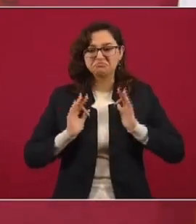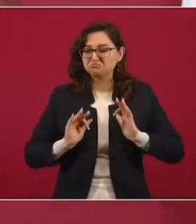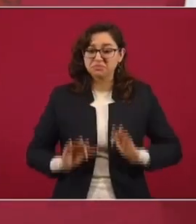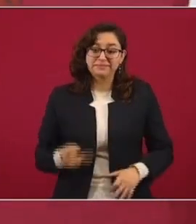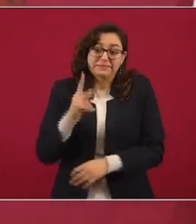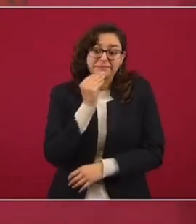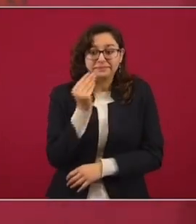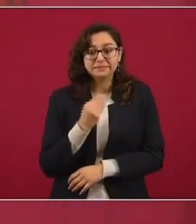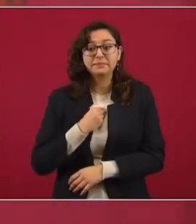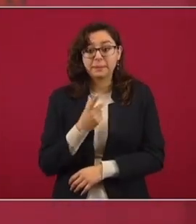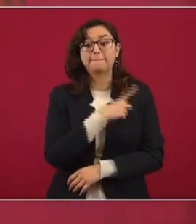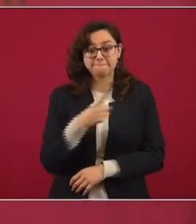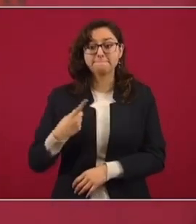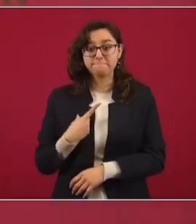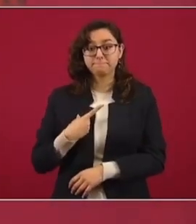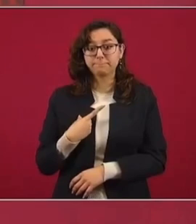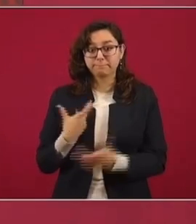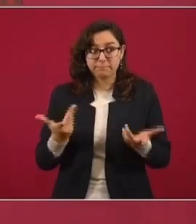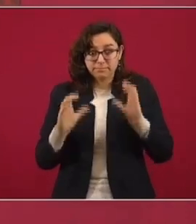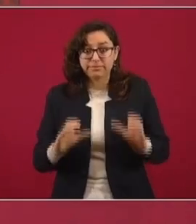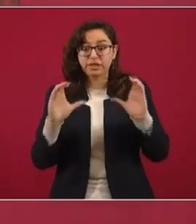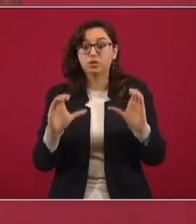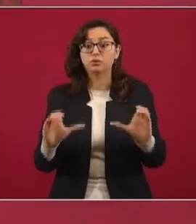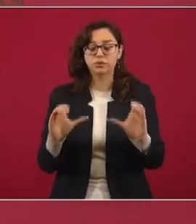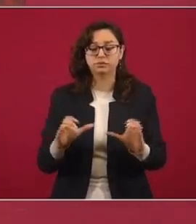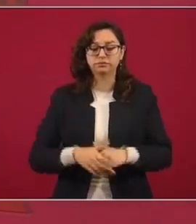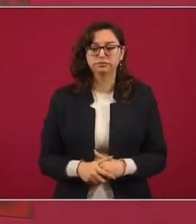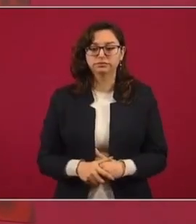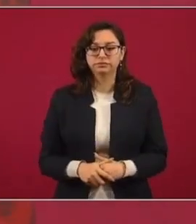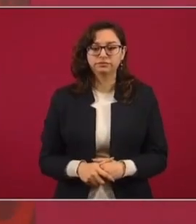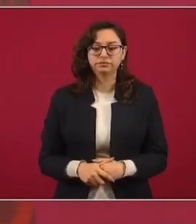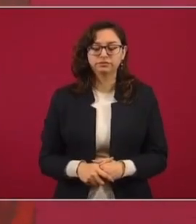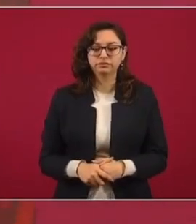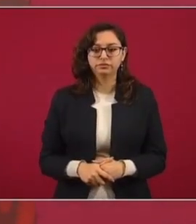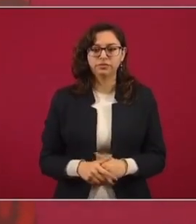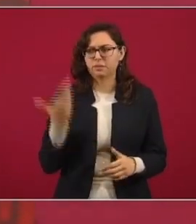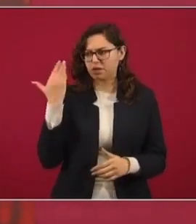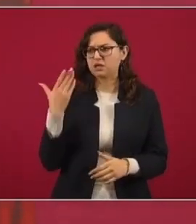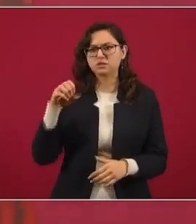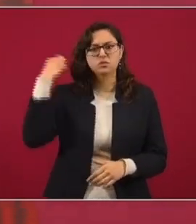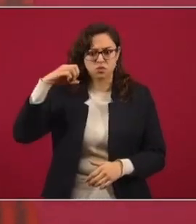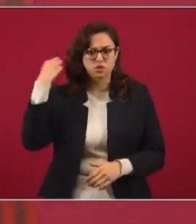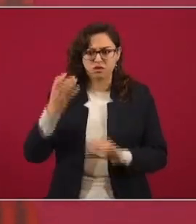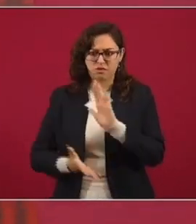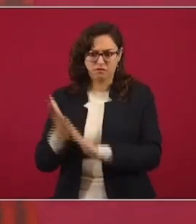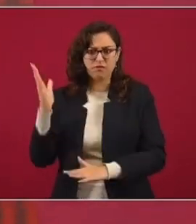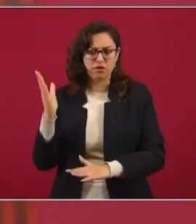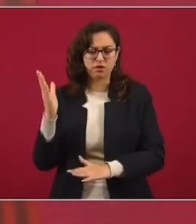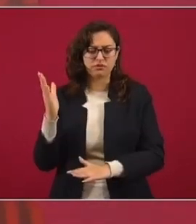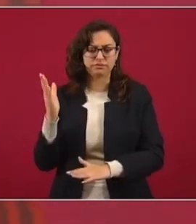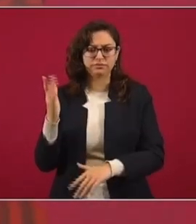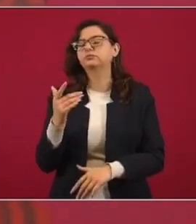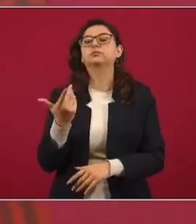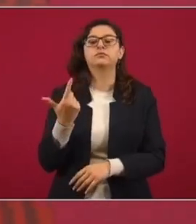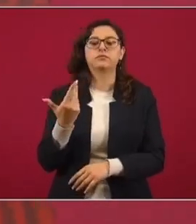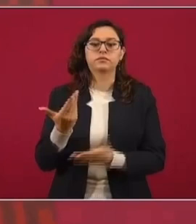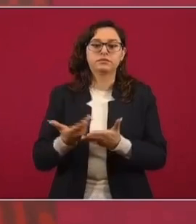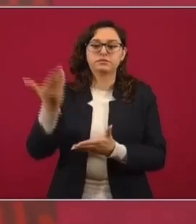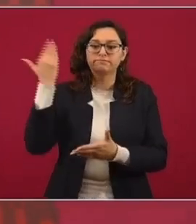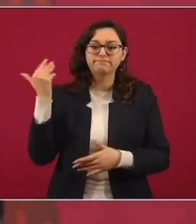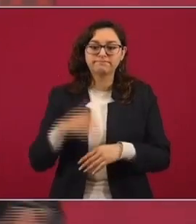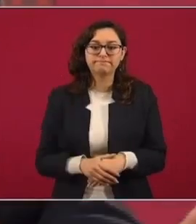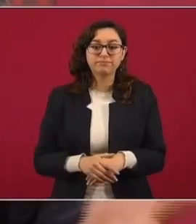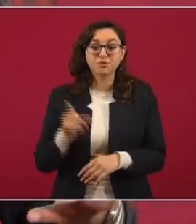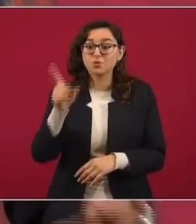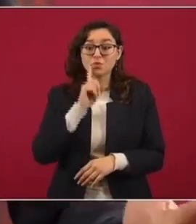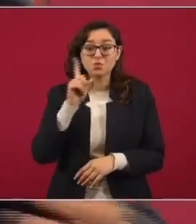tenemos que hacer para cuidarnos. Ahora fui a Oaxaca, pasado fin de semana, y de plano